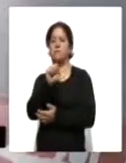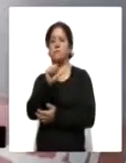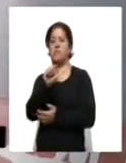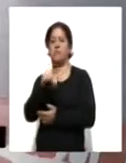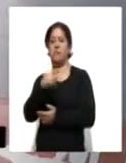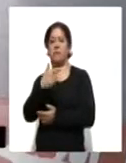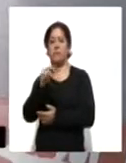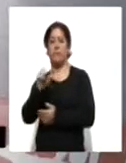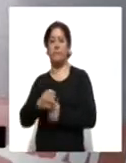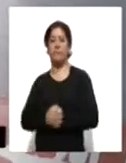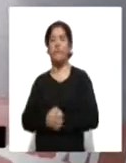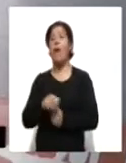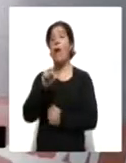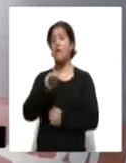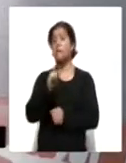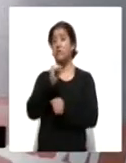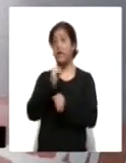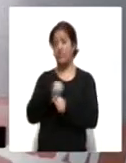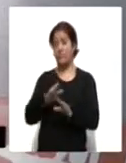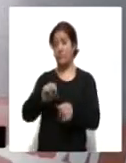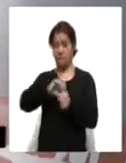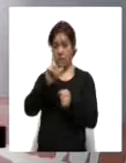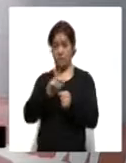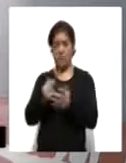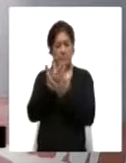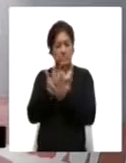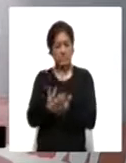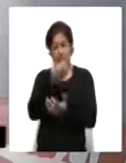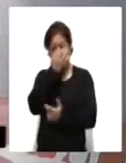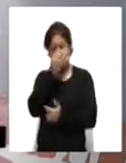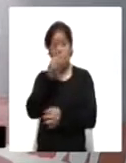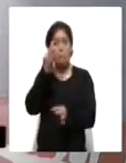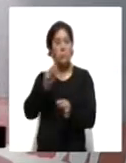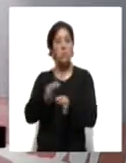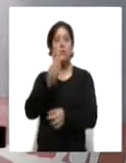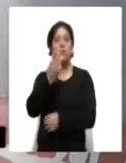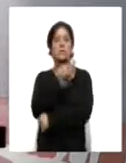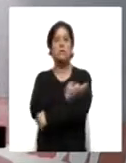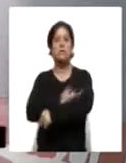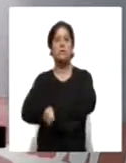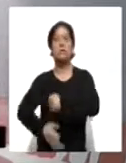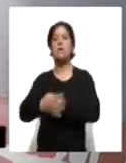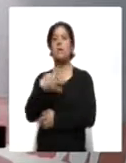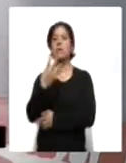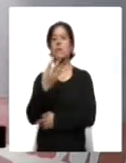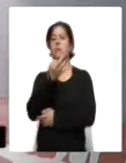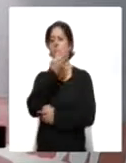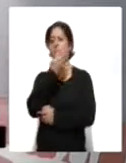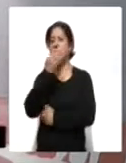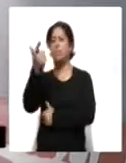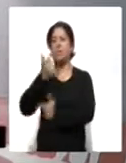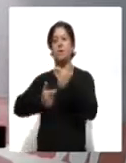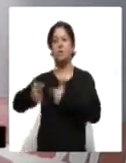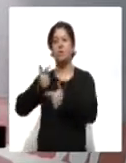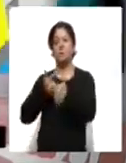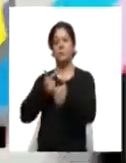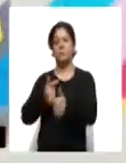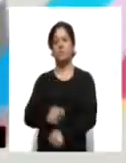Con esta información nacional nos vamos a hacer una muy breve pausa, son en punto de las 15 horas con 14 minutos, regresamos.